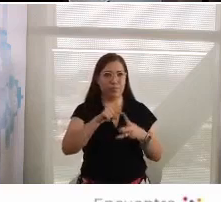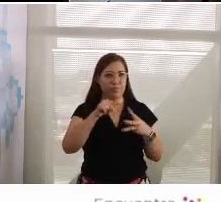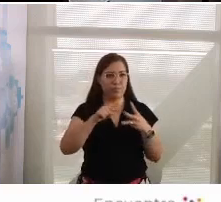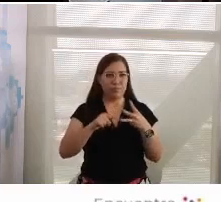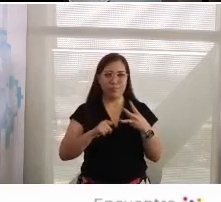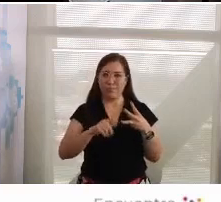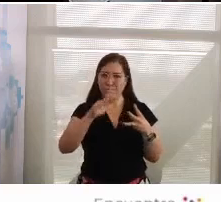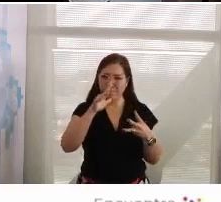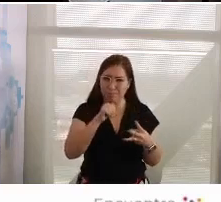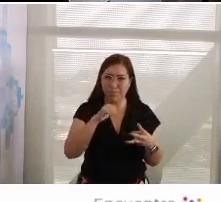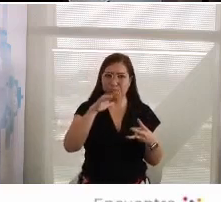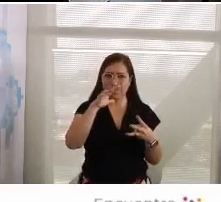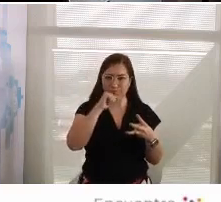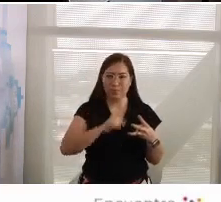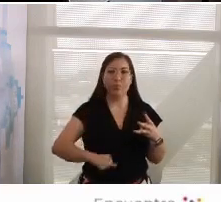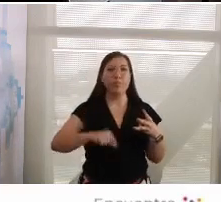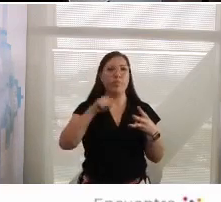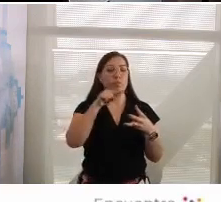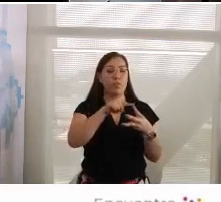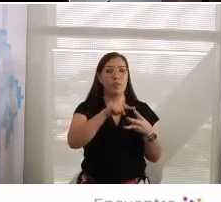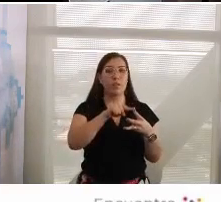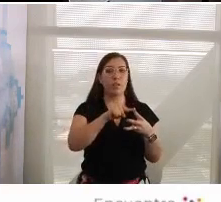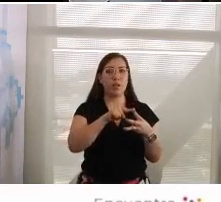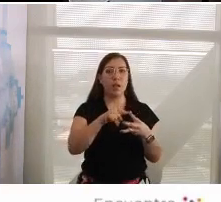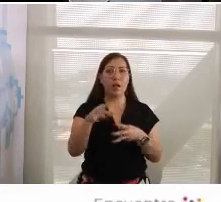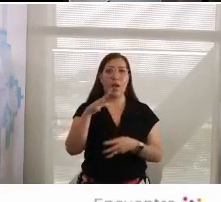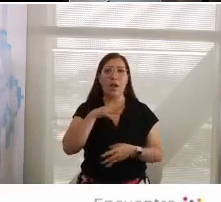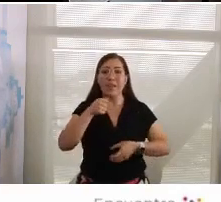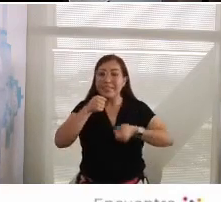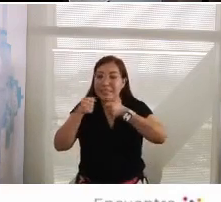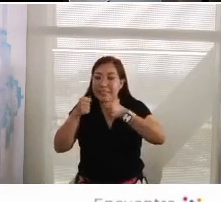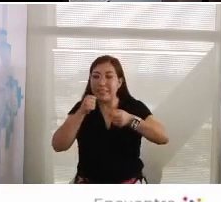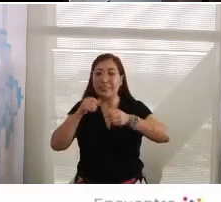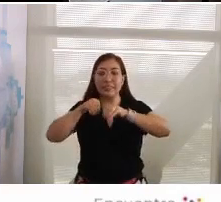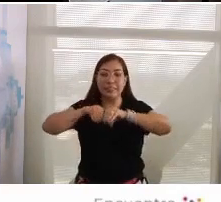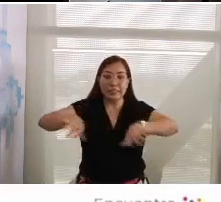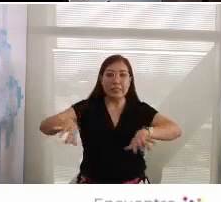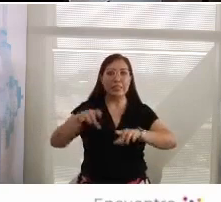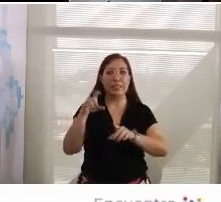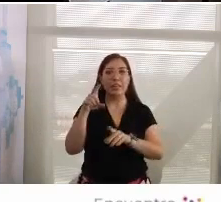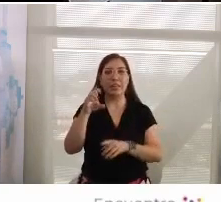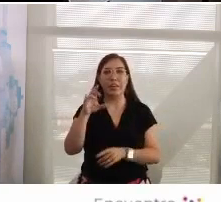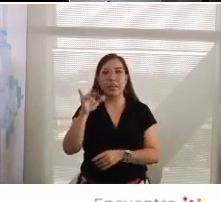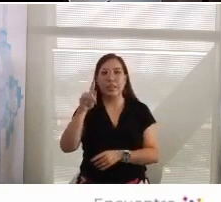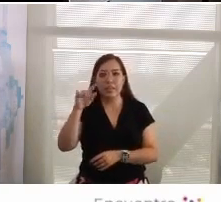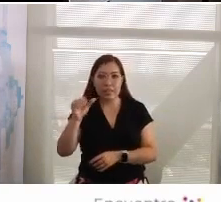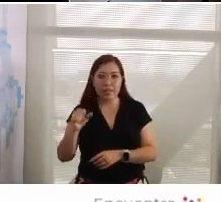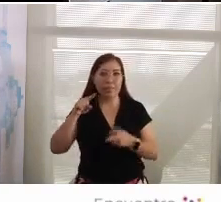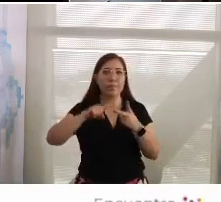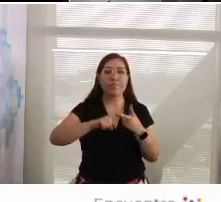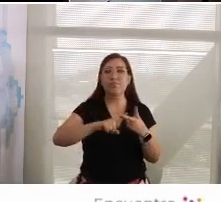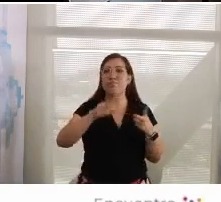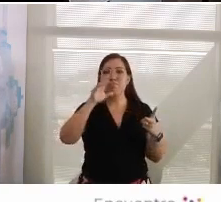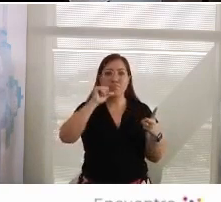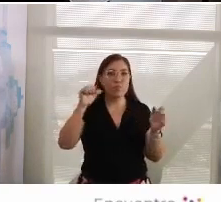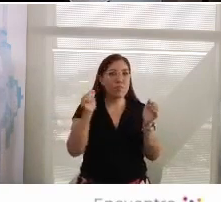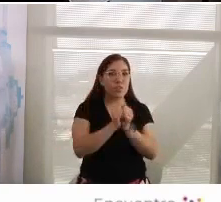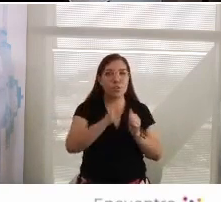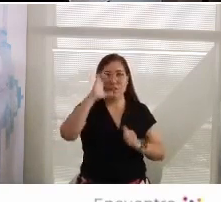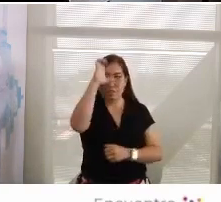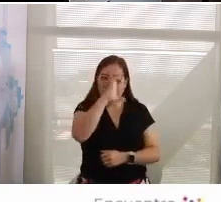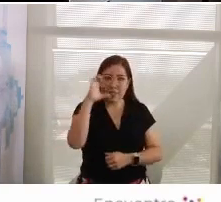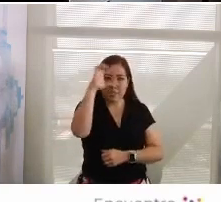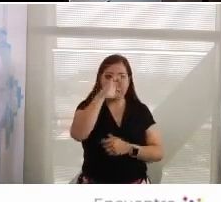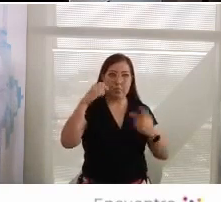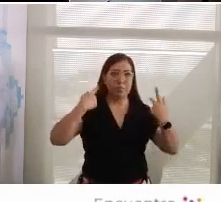No puede con la prensa crítica, no puede con la ciencia, los expertos y los